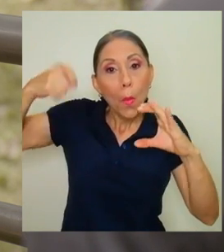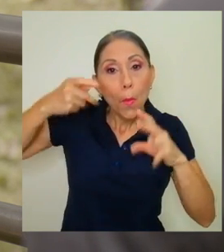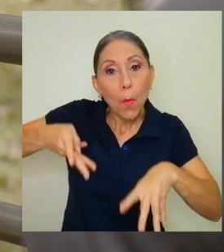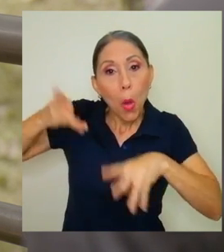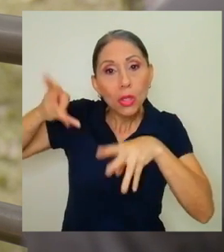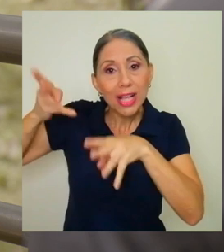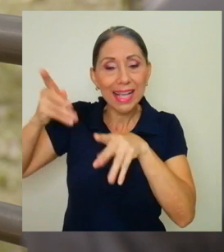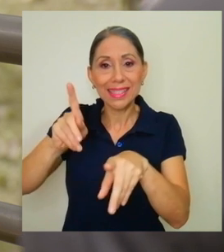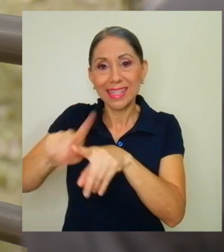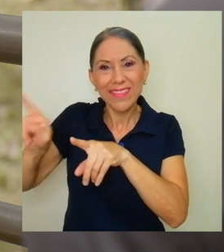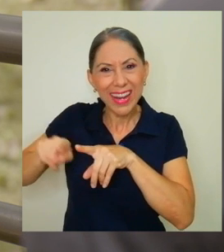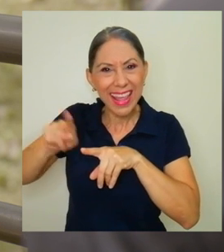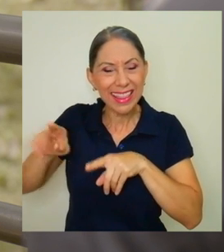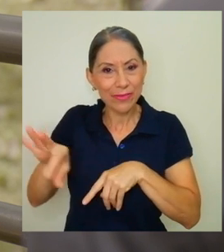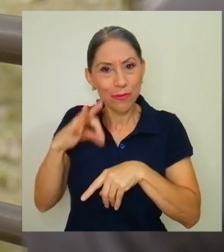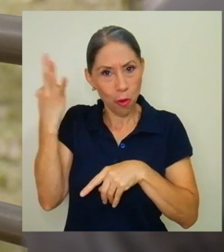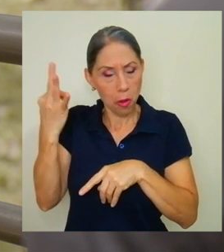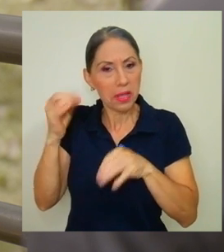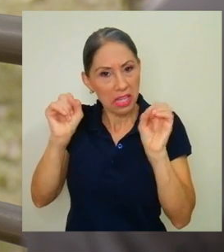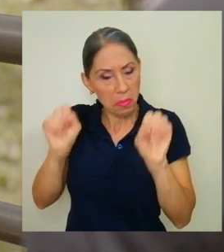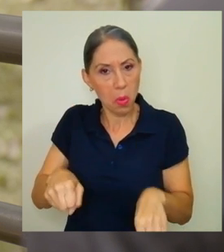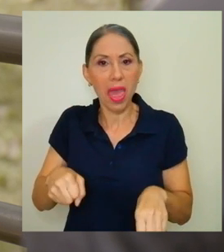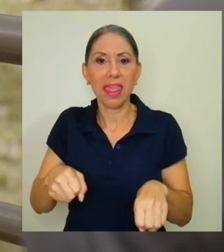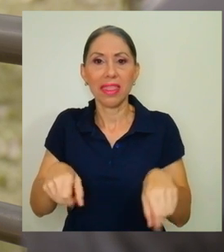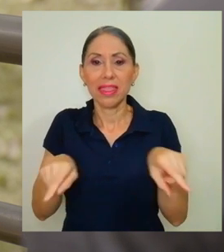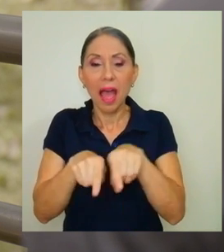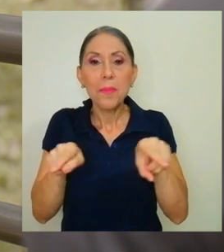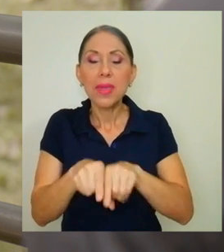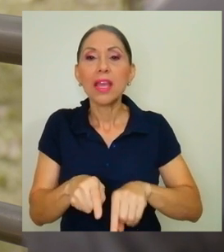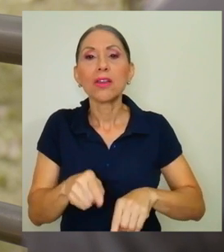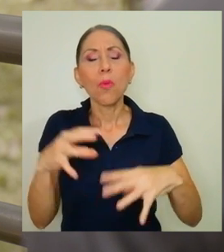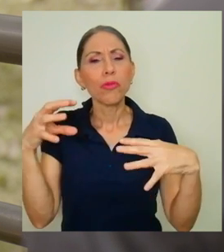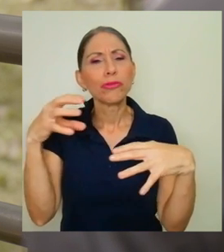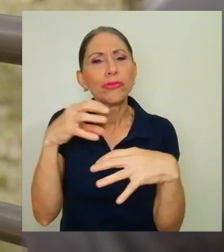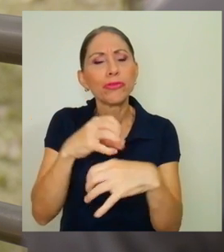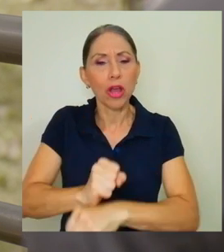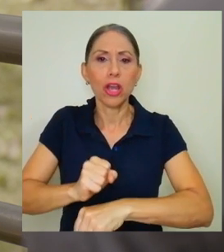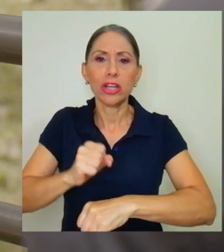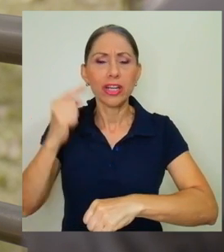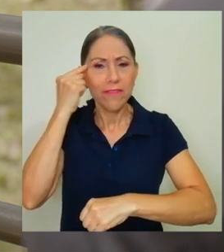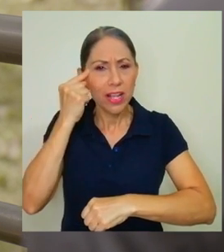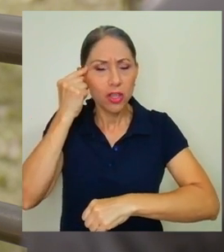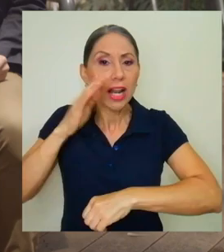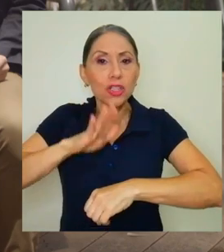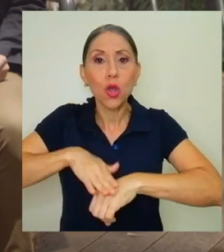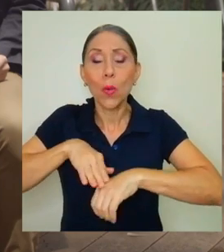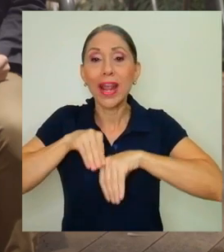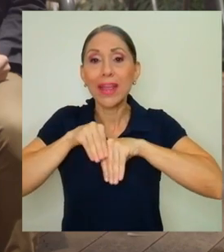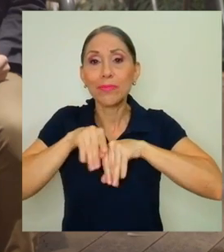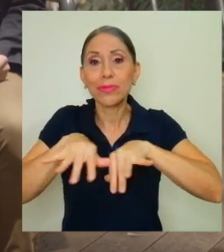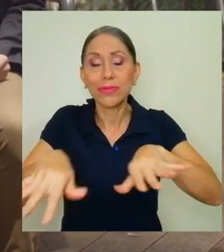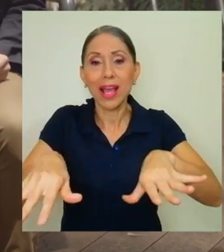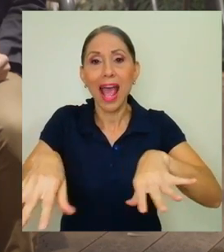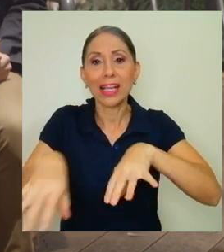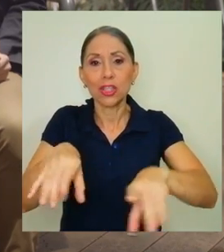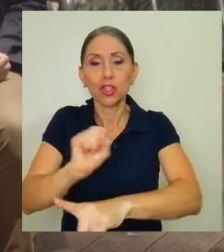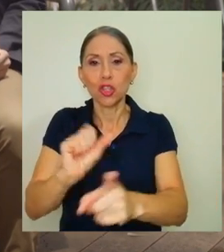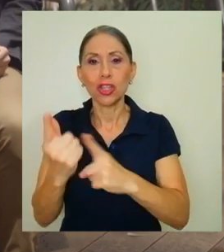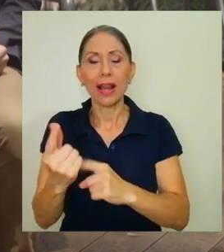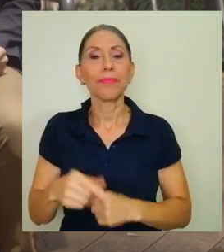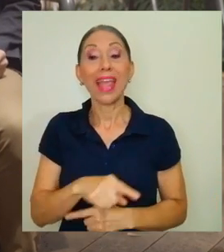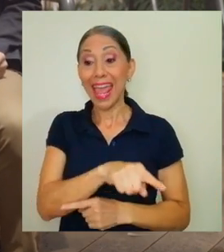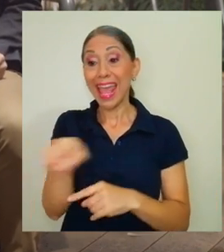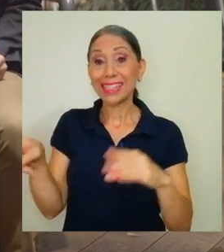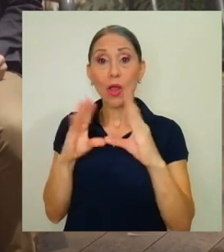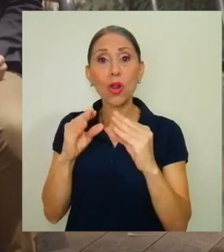videos, en fin, otras maneras también de reflexionar sobre la extensión y la acción social. ¿A quiénes va dirigido este